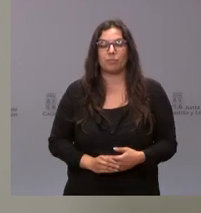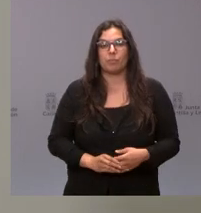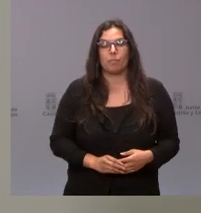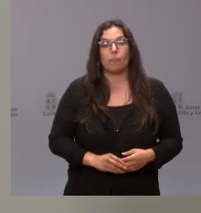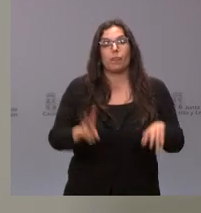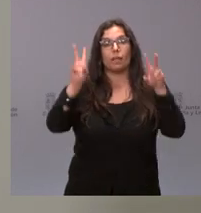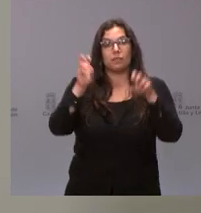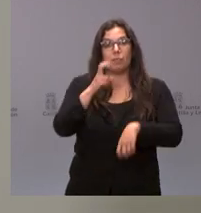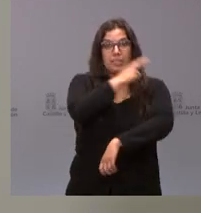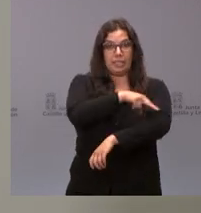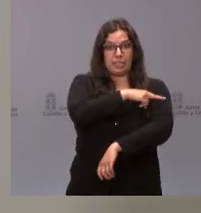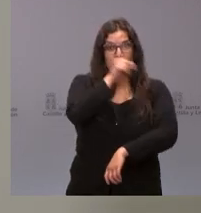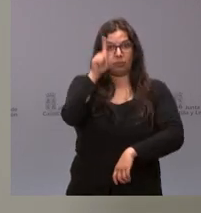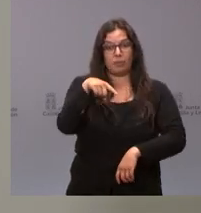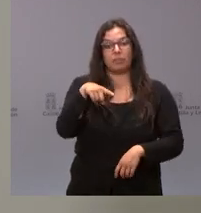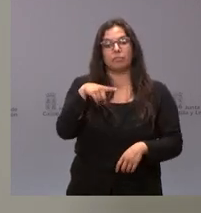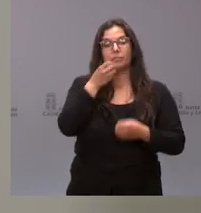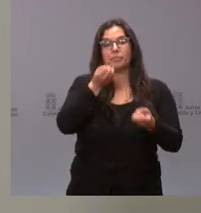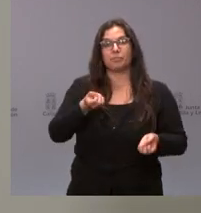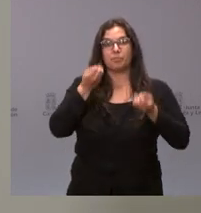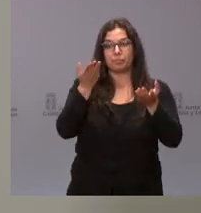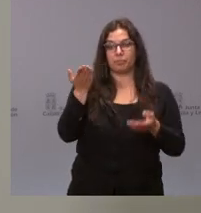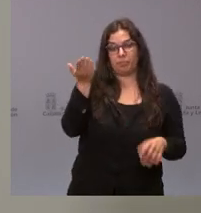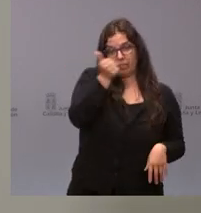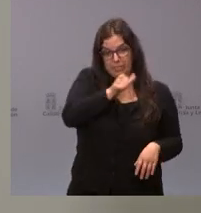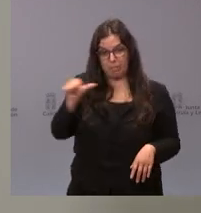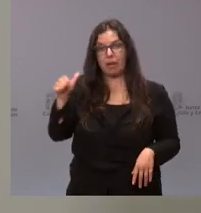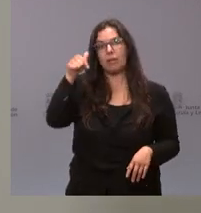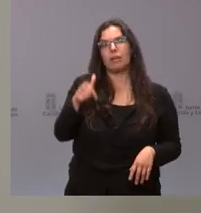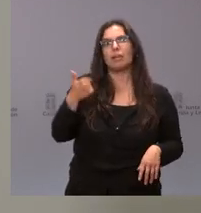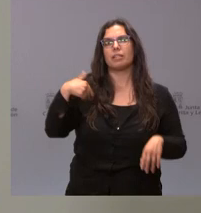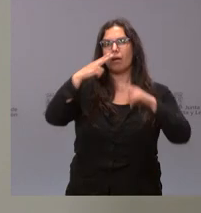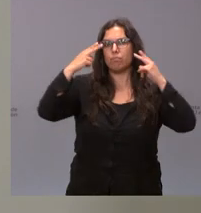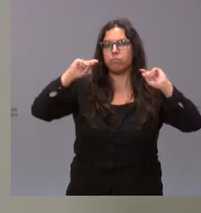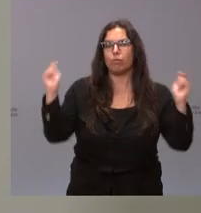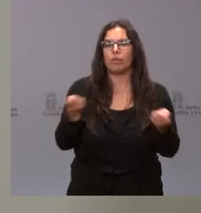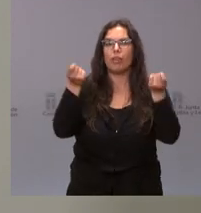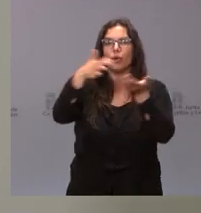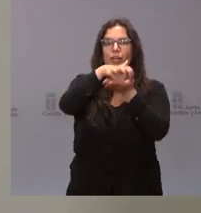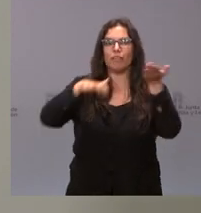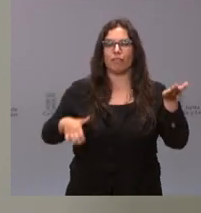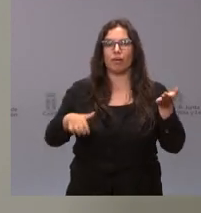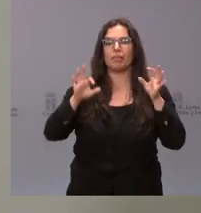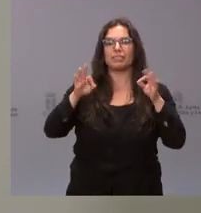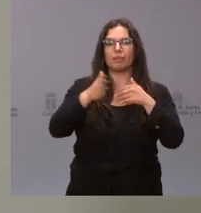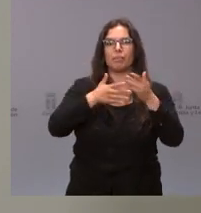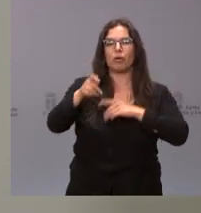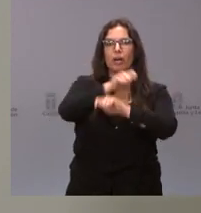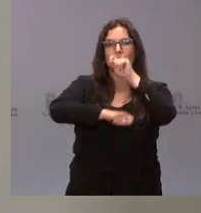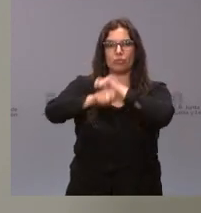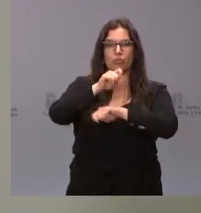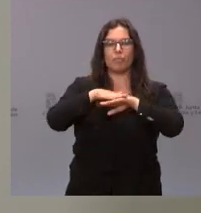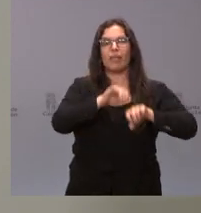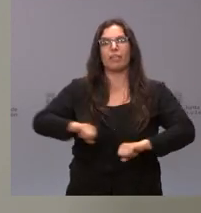sanitario, comentar que esta misma semana se ha publicado el informe de las Asociaciones para la Defensa de la Sanidad Pública sobre los servicios